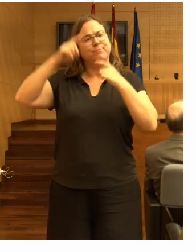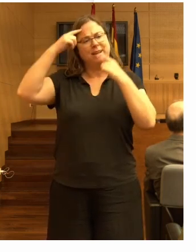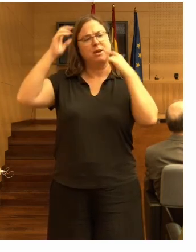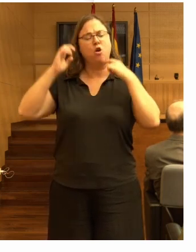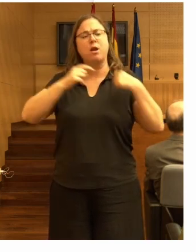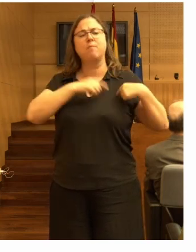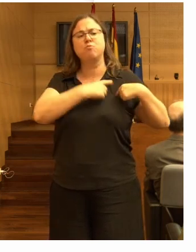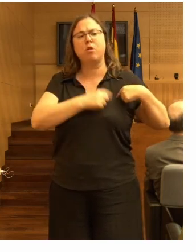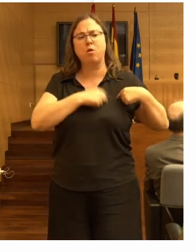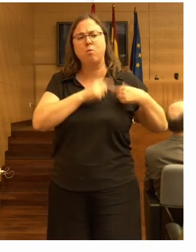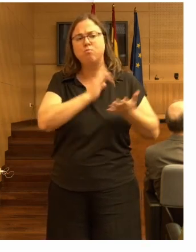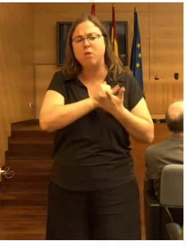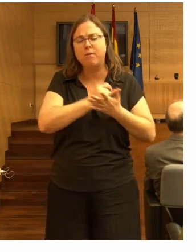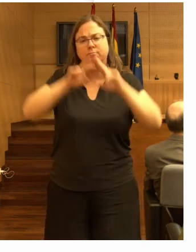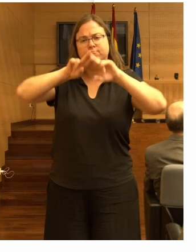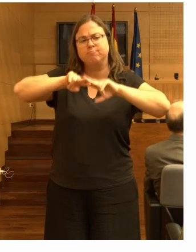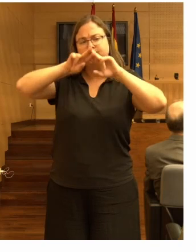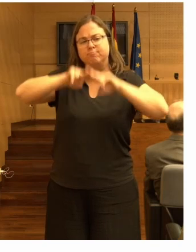cardiovasculares.